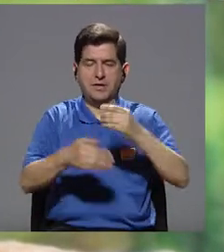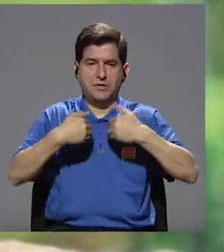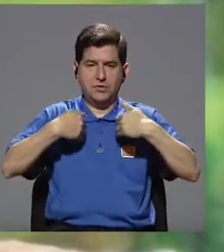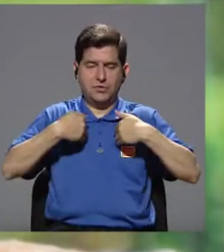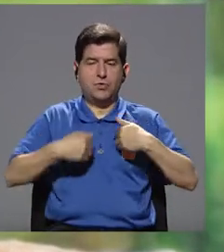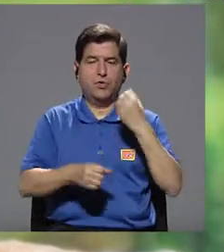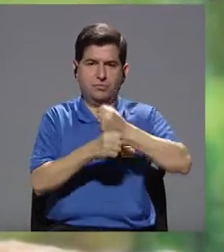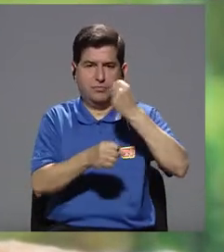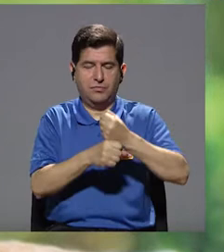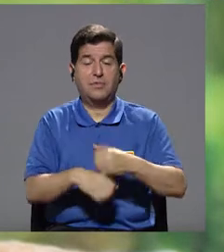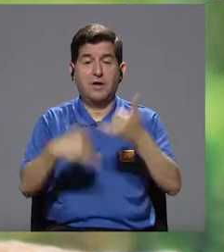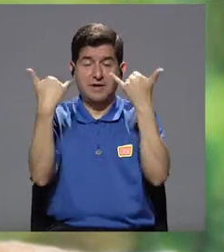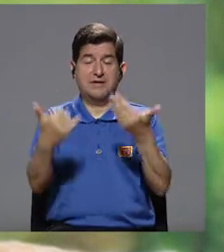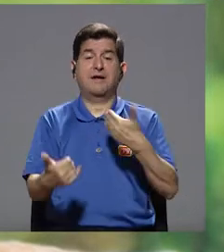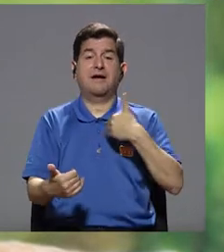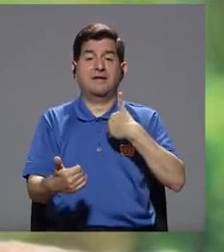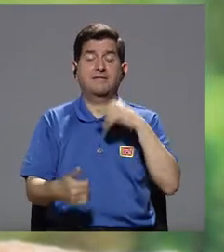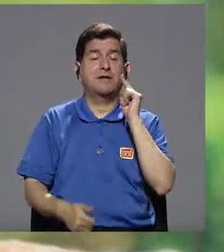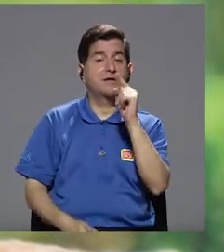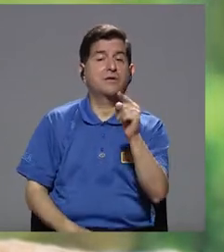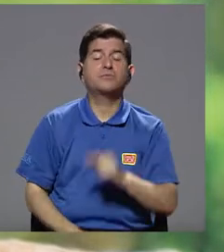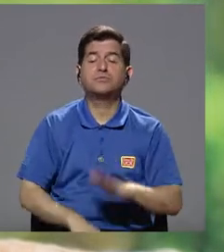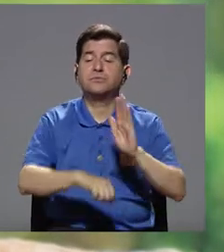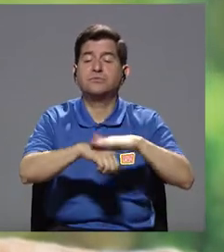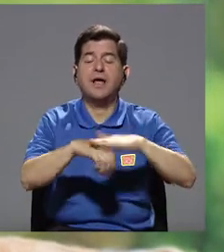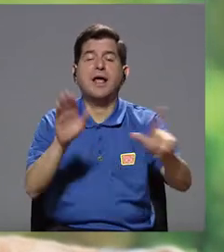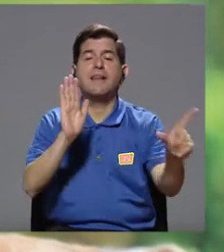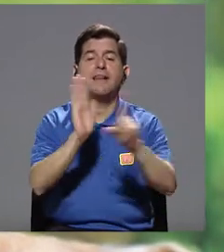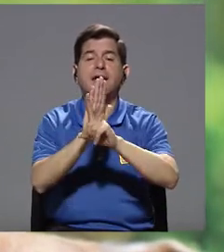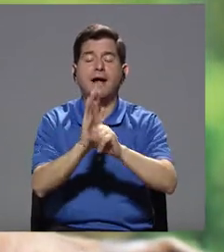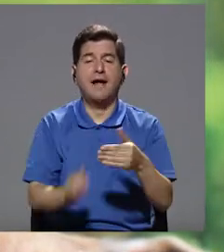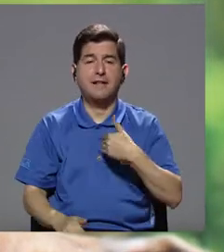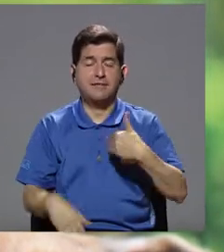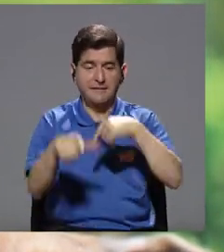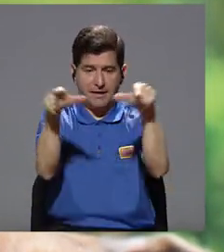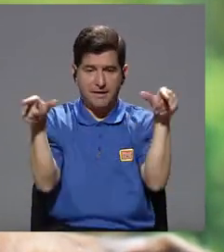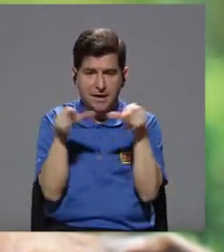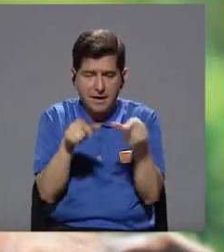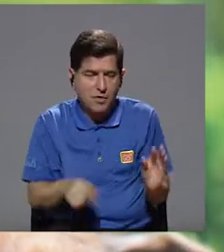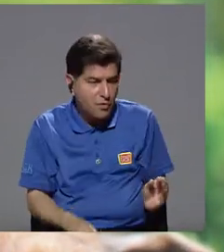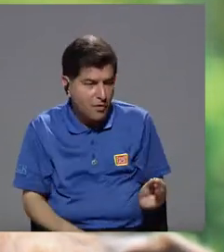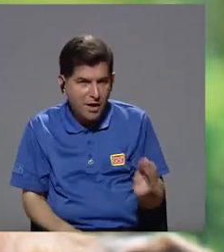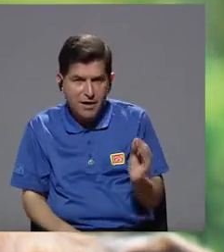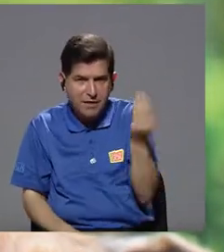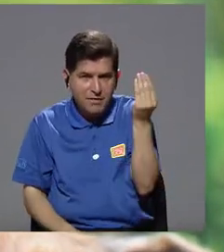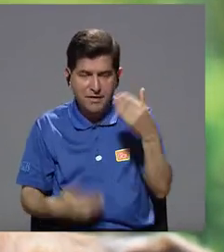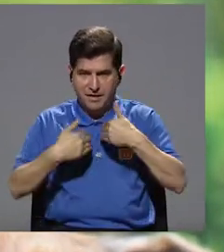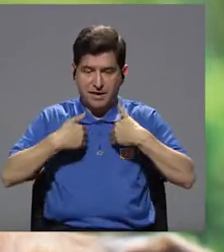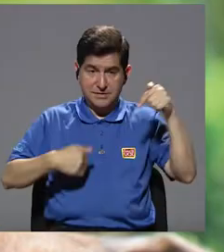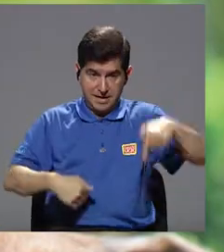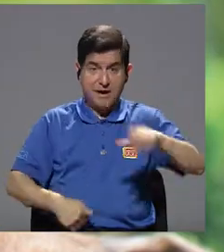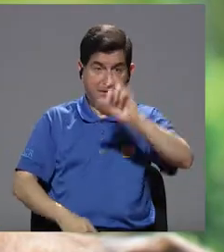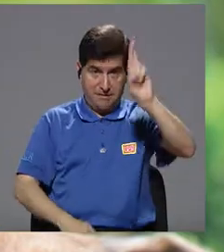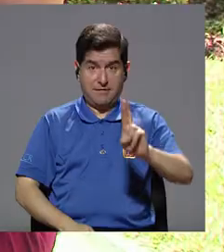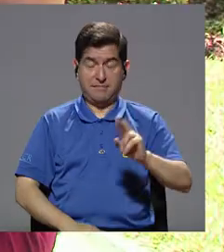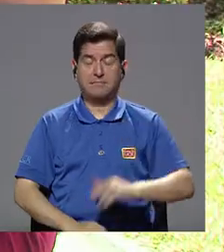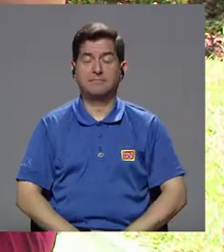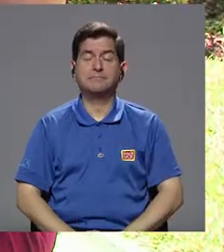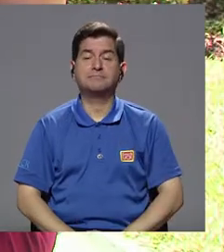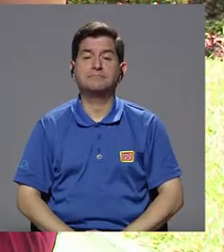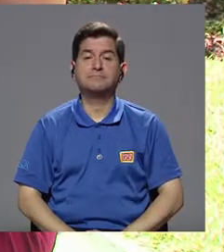Este se solicita el CENASA y con eso ya vos tenés como el permiso legal para tener el creadero en Costa Rica.